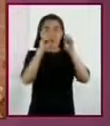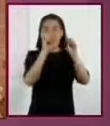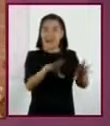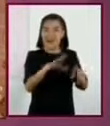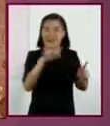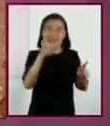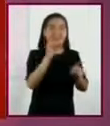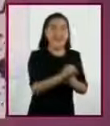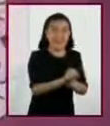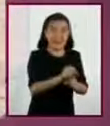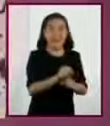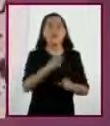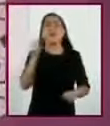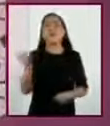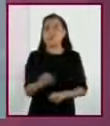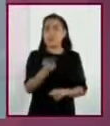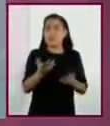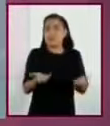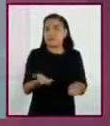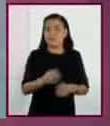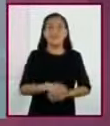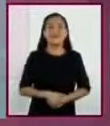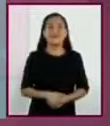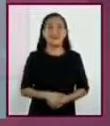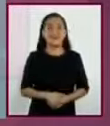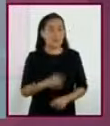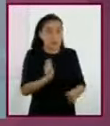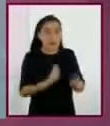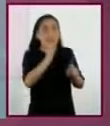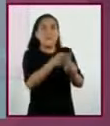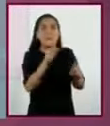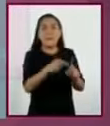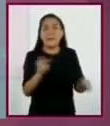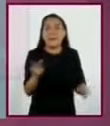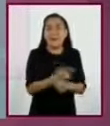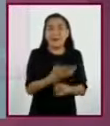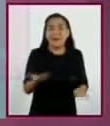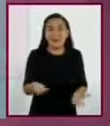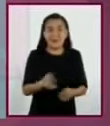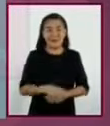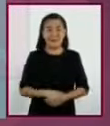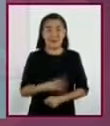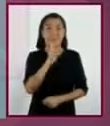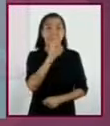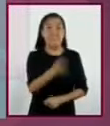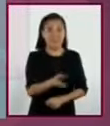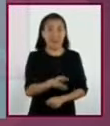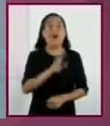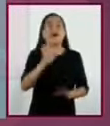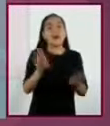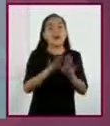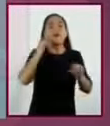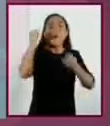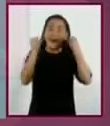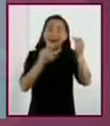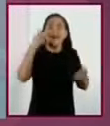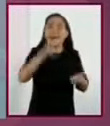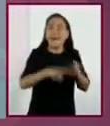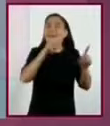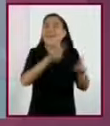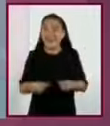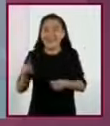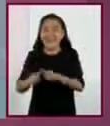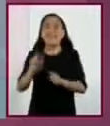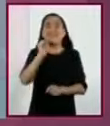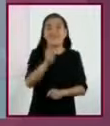podríamos preguntarnos... ¿Qué le ocurrirá al protagonista? Y al responder, creamos distintas hipótesis de lo